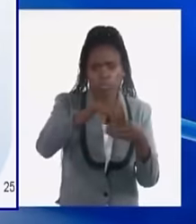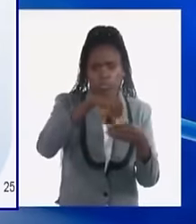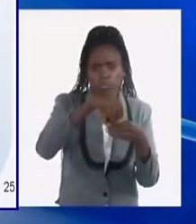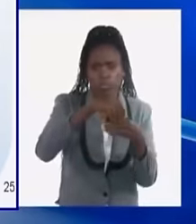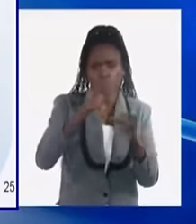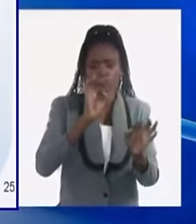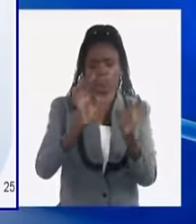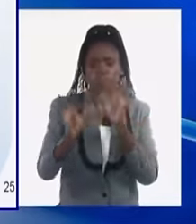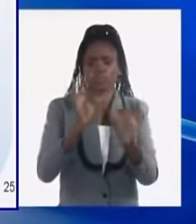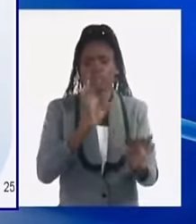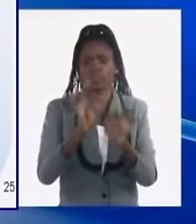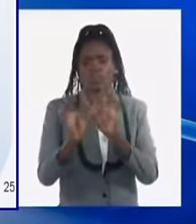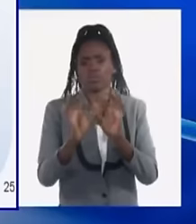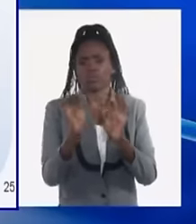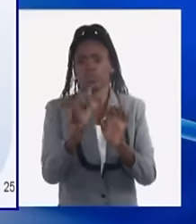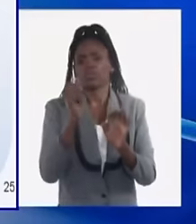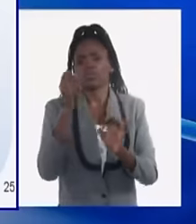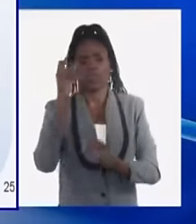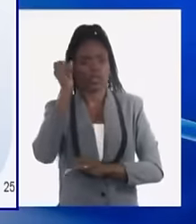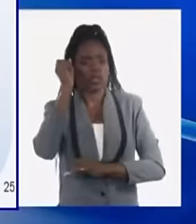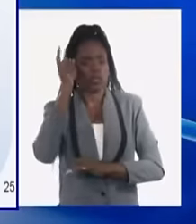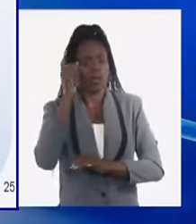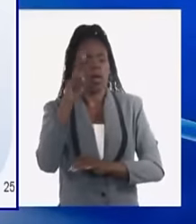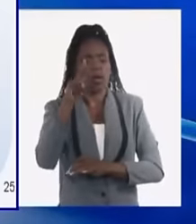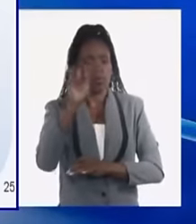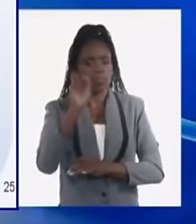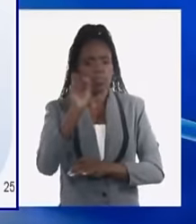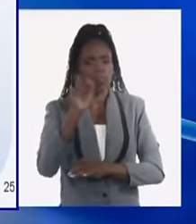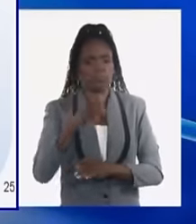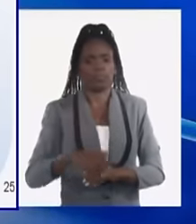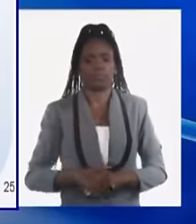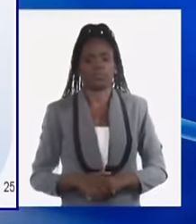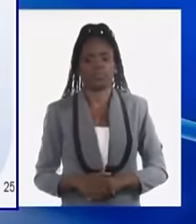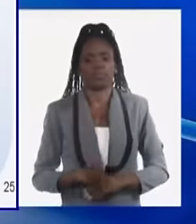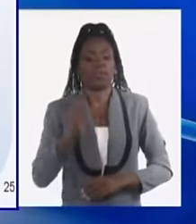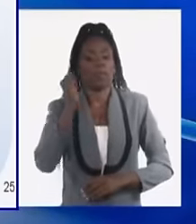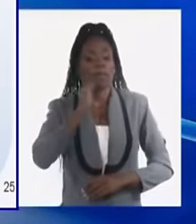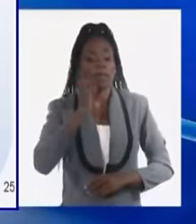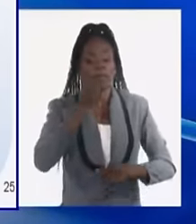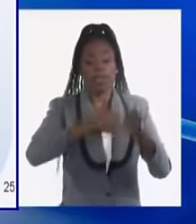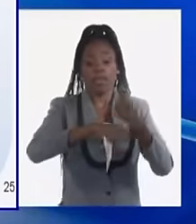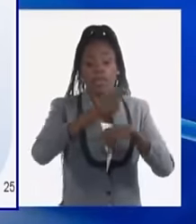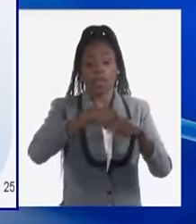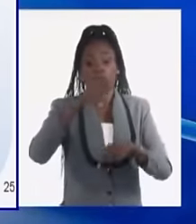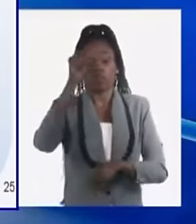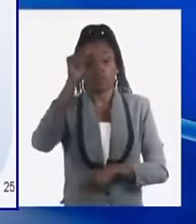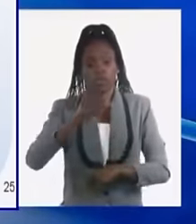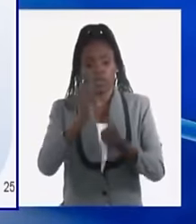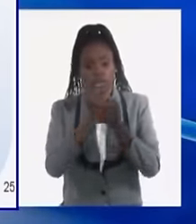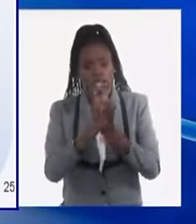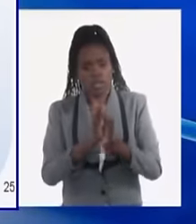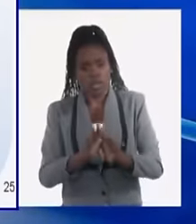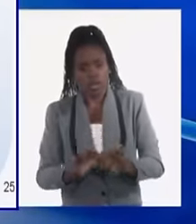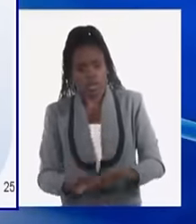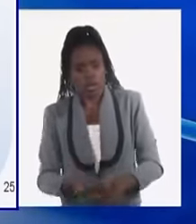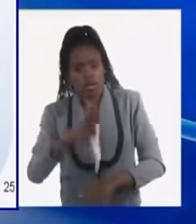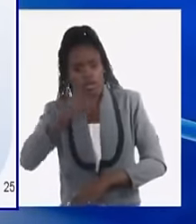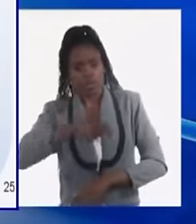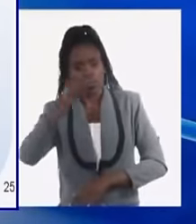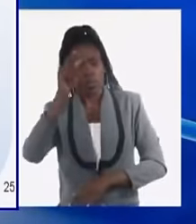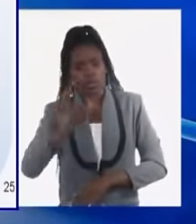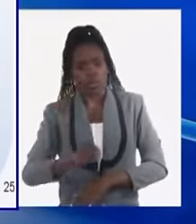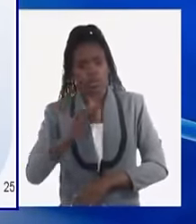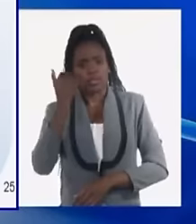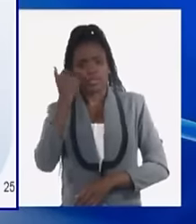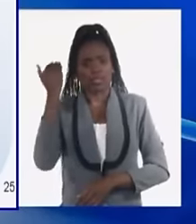comerciales y de aprovisionamiento. Fomentar negocios con personas naturales y jurídicas con